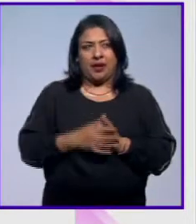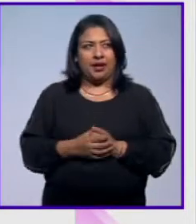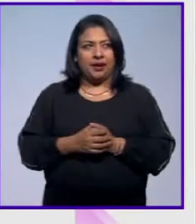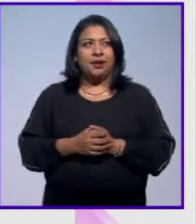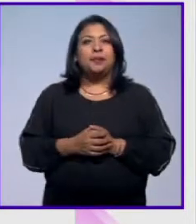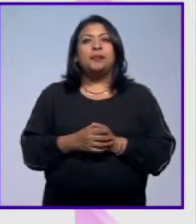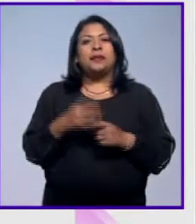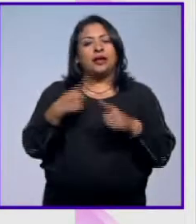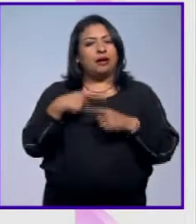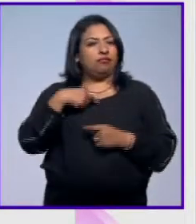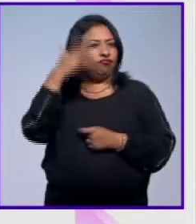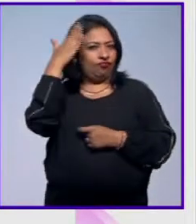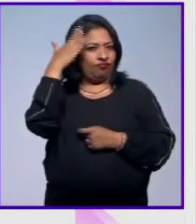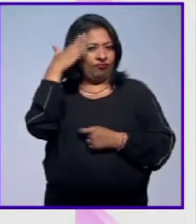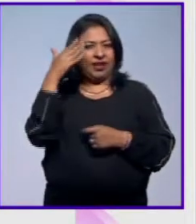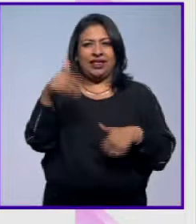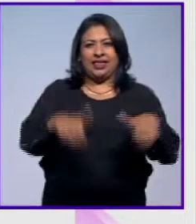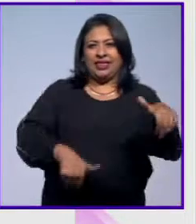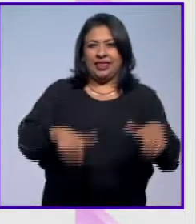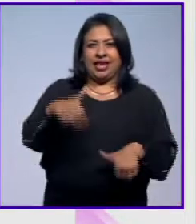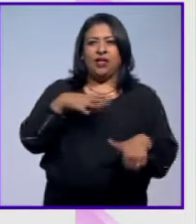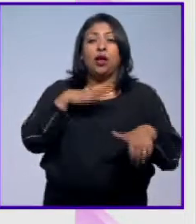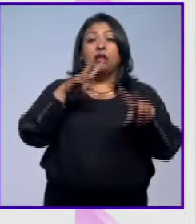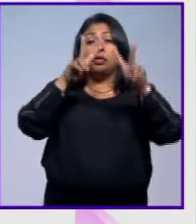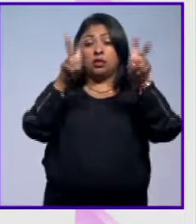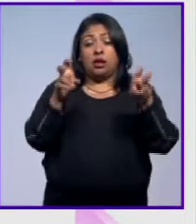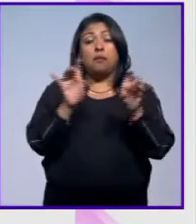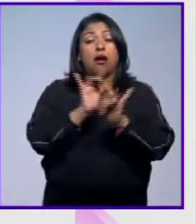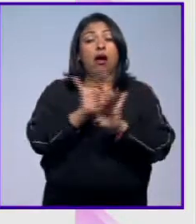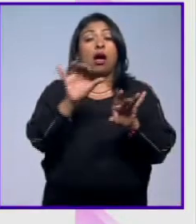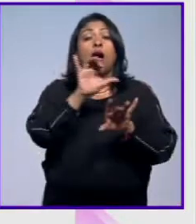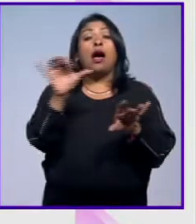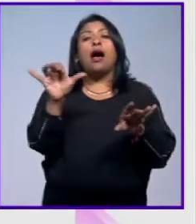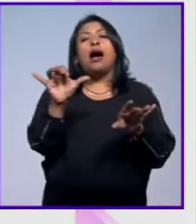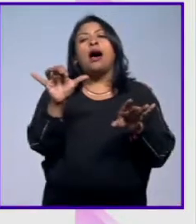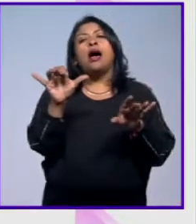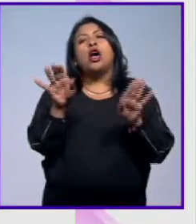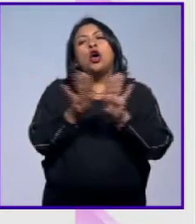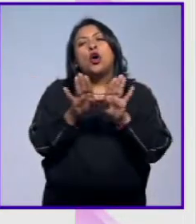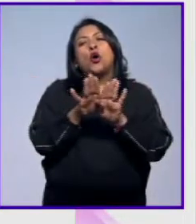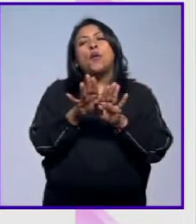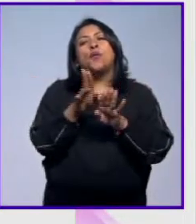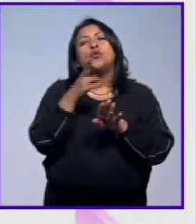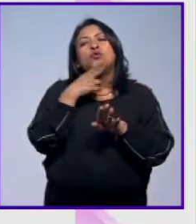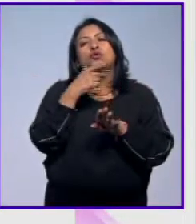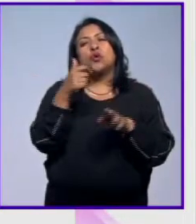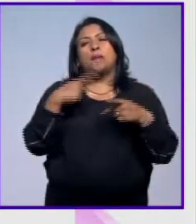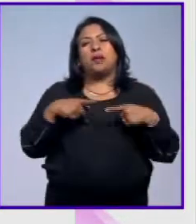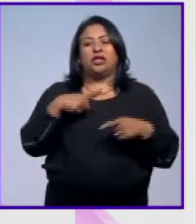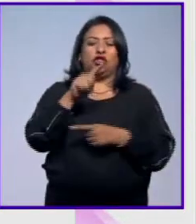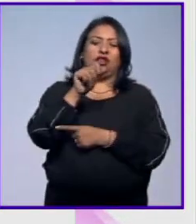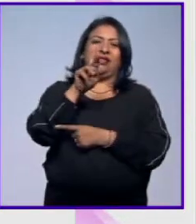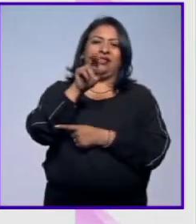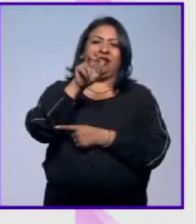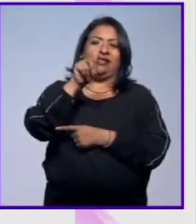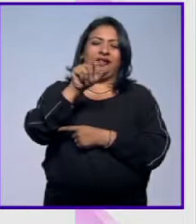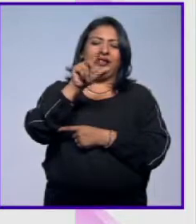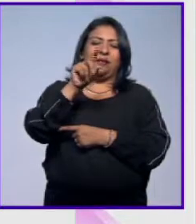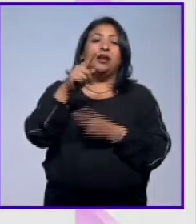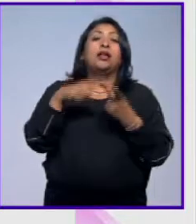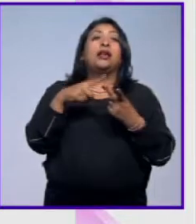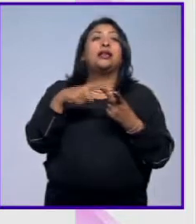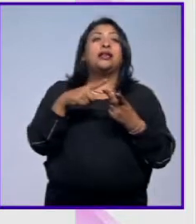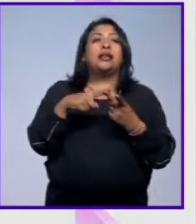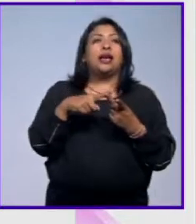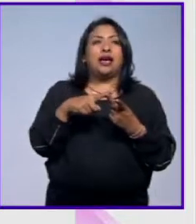protagonista de esta pieza teatral con otro tema muy delicado que es la trata de personas y te refieres a George Friedrich